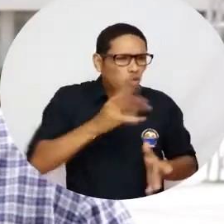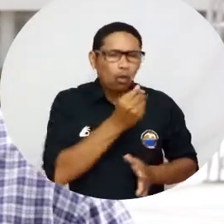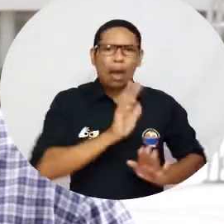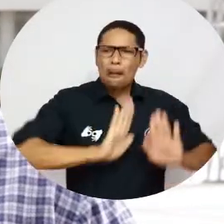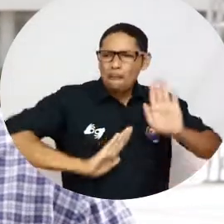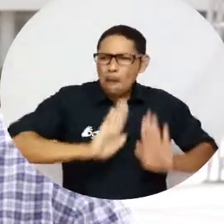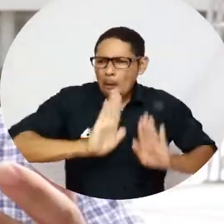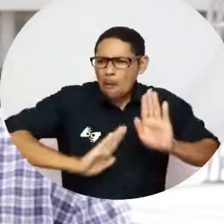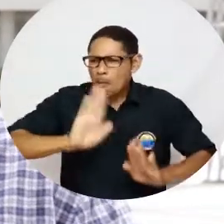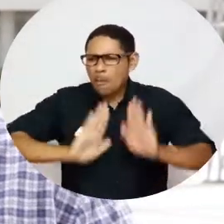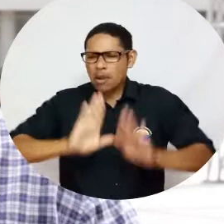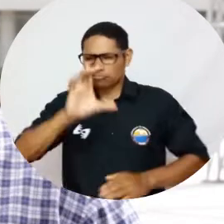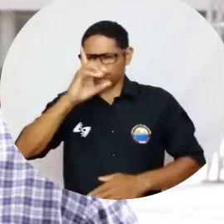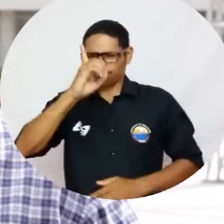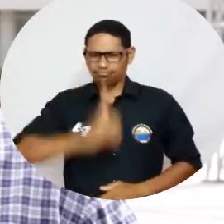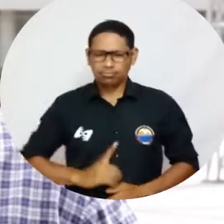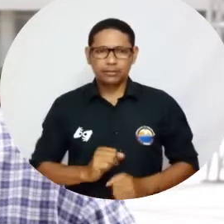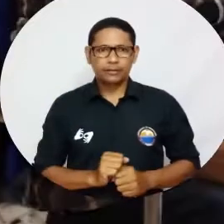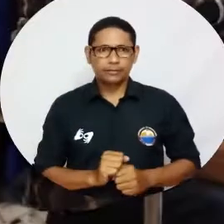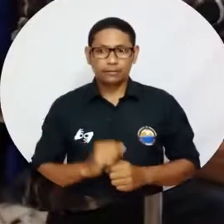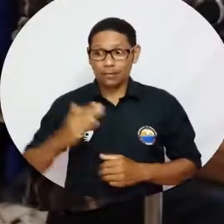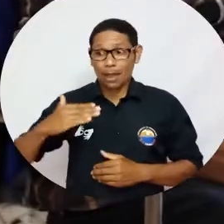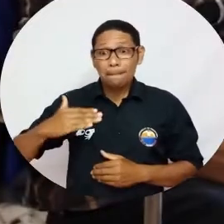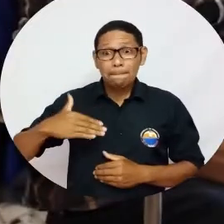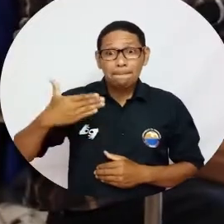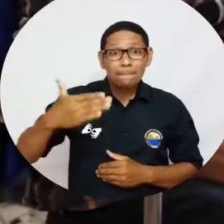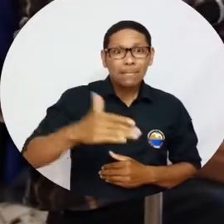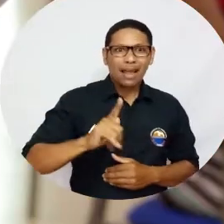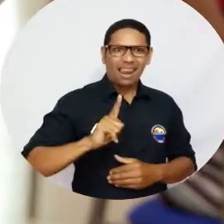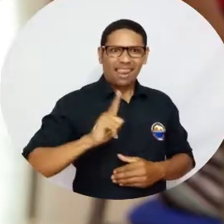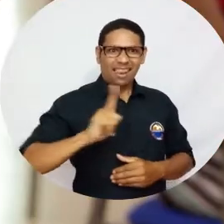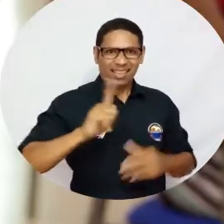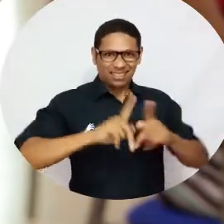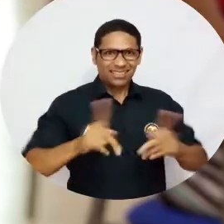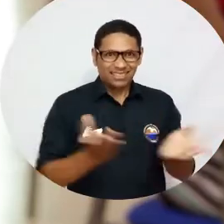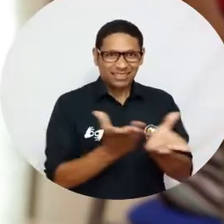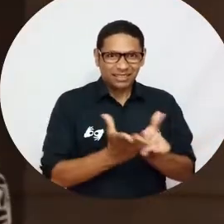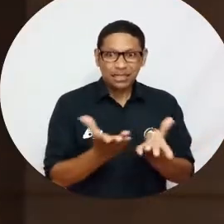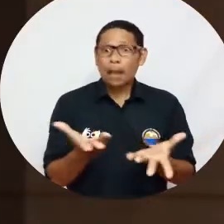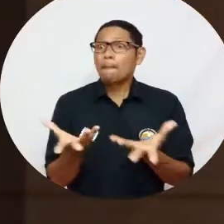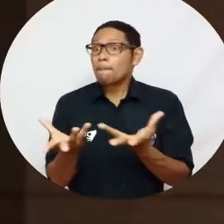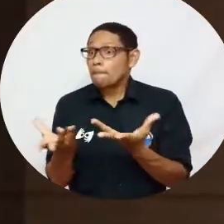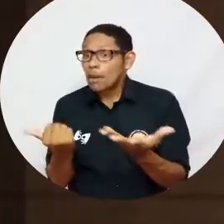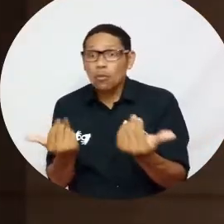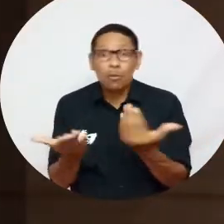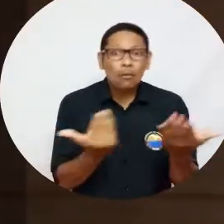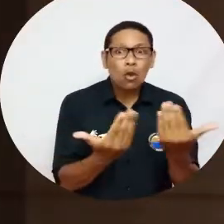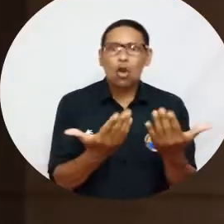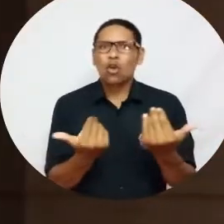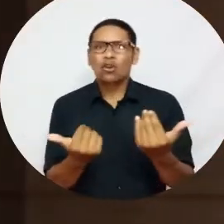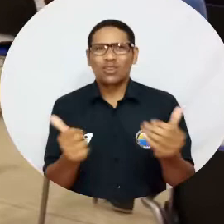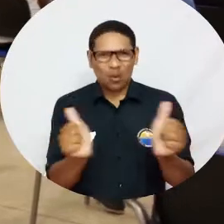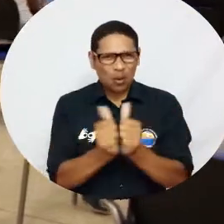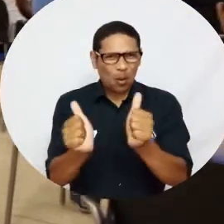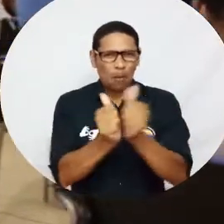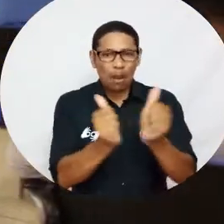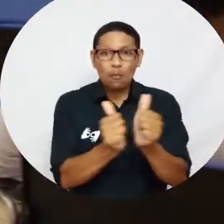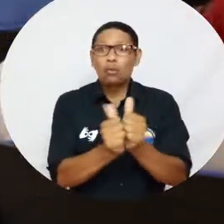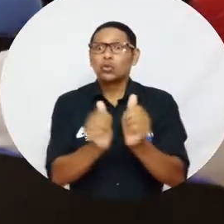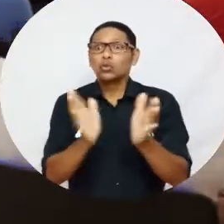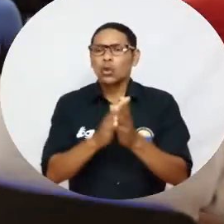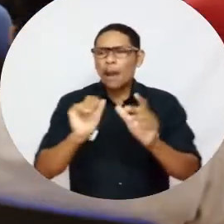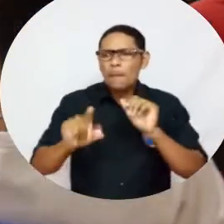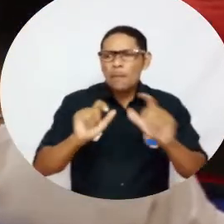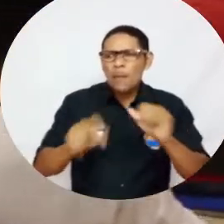participen en las decisiones y en las tomas de decisiones. En los próximos días, los líderes estudiantiles llamarán a sus compañeros a consulta y asamblea